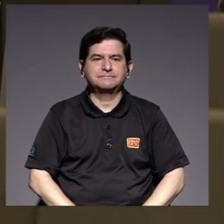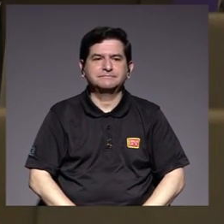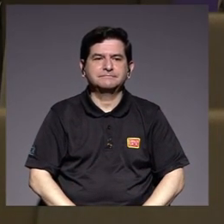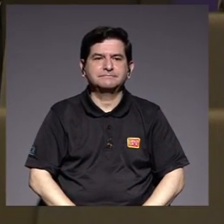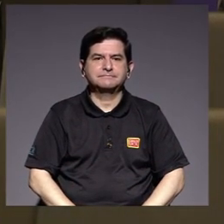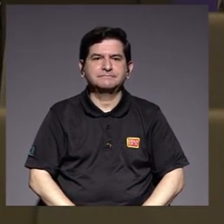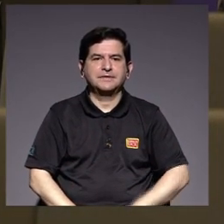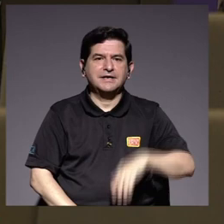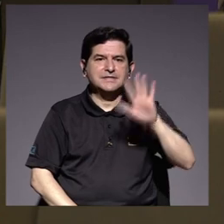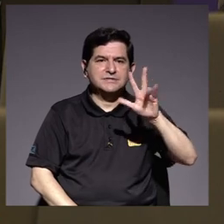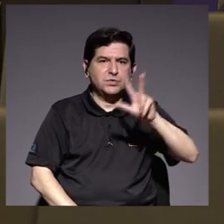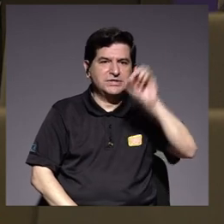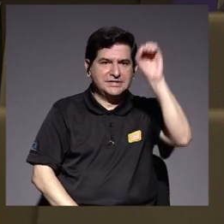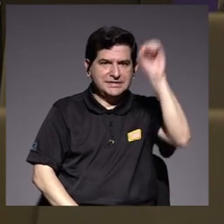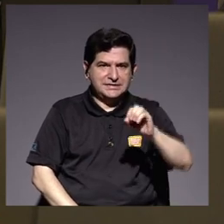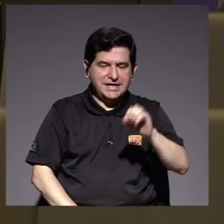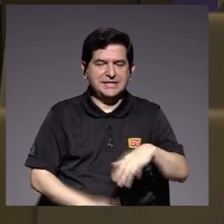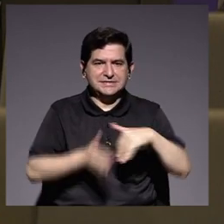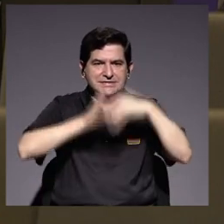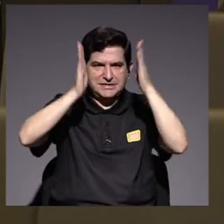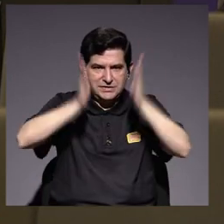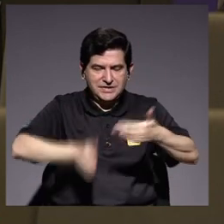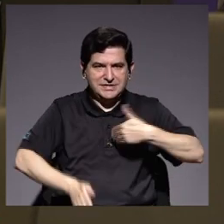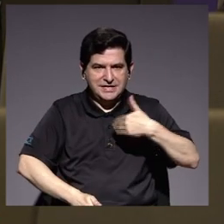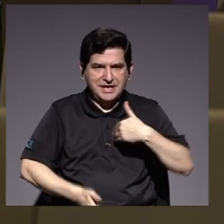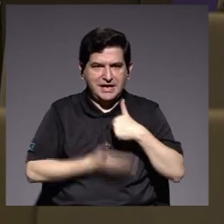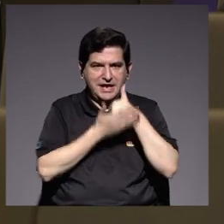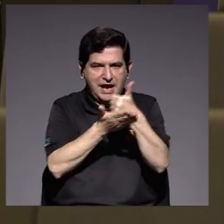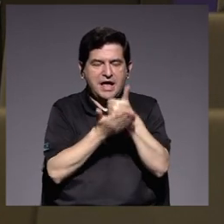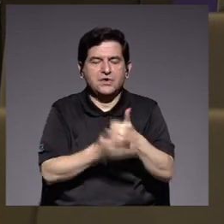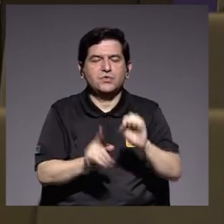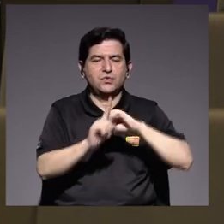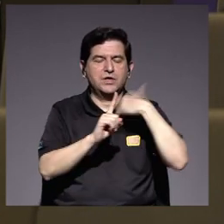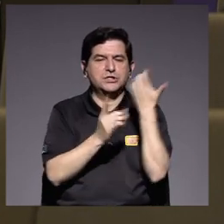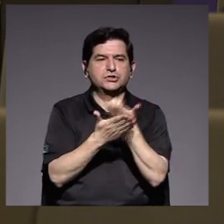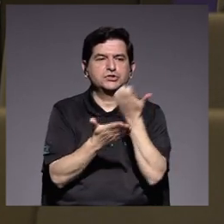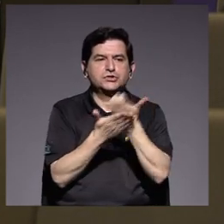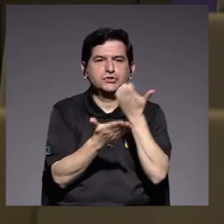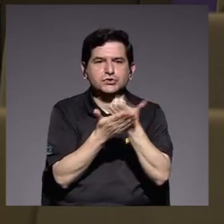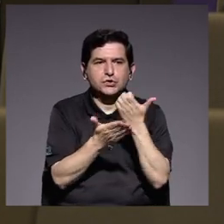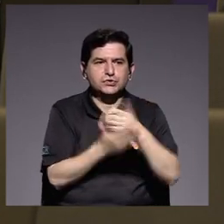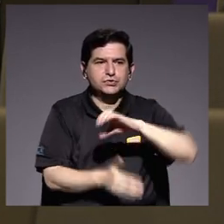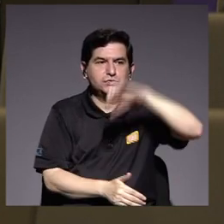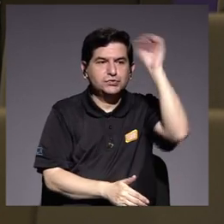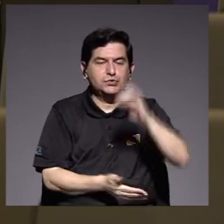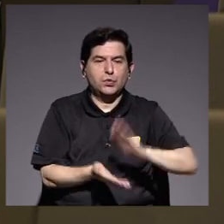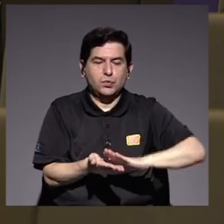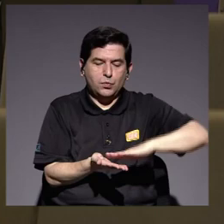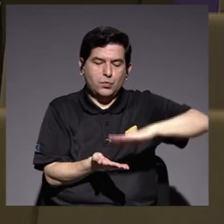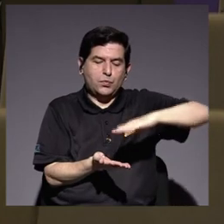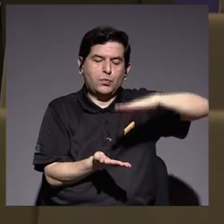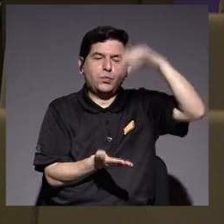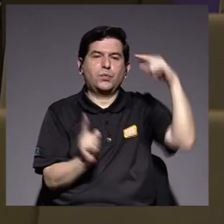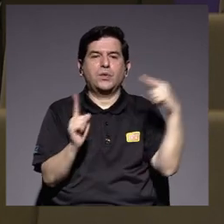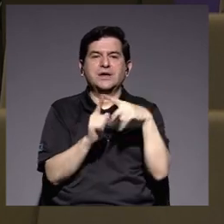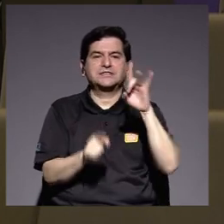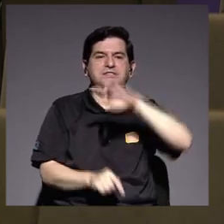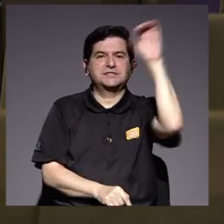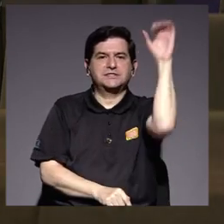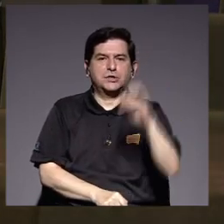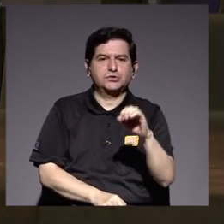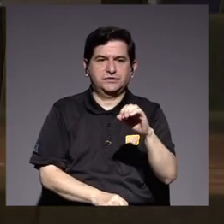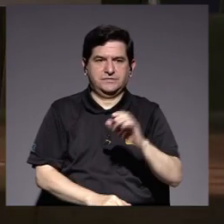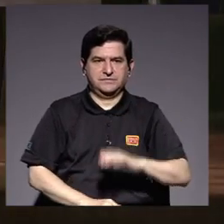un 53% del estudiantado tiene beca socioeconómica porcentaje que crece hasta un 80%